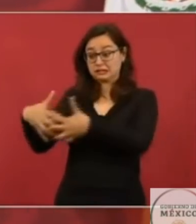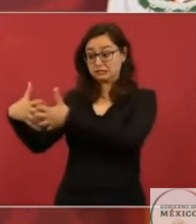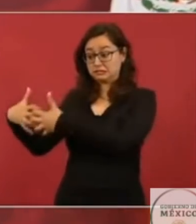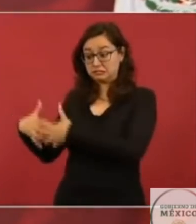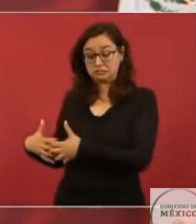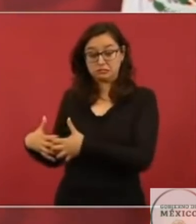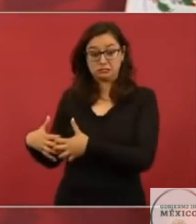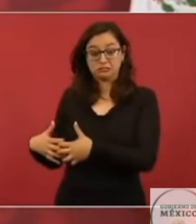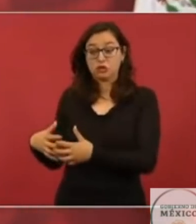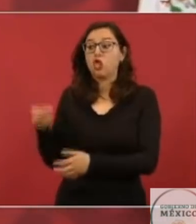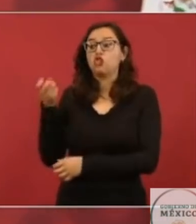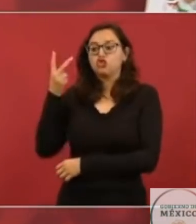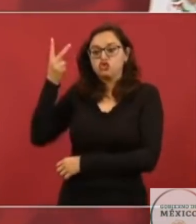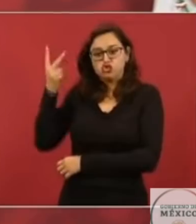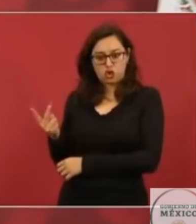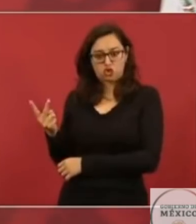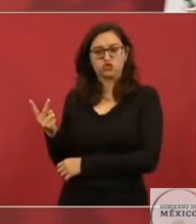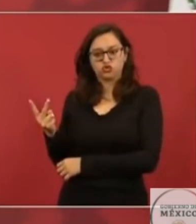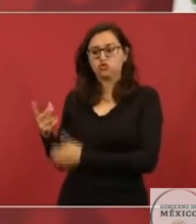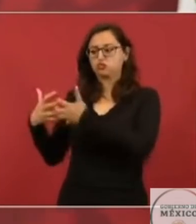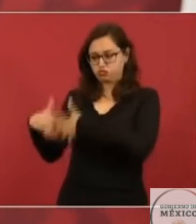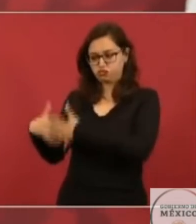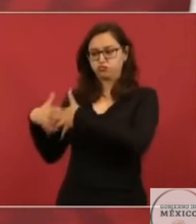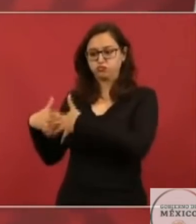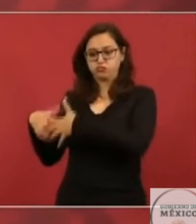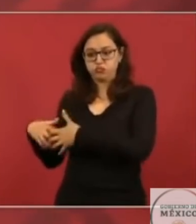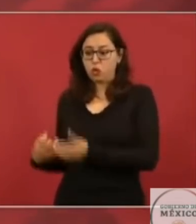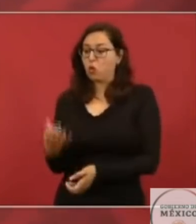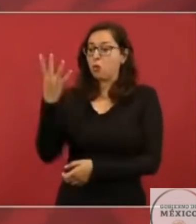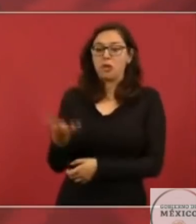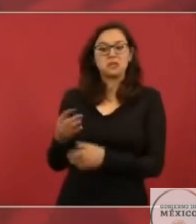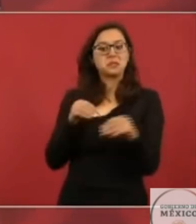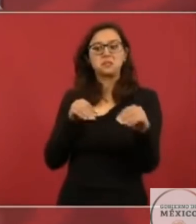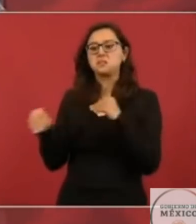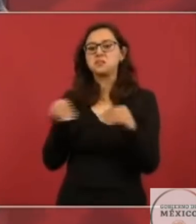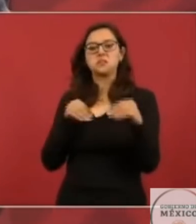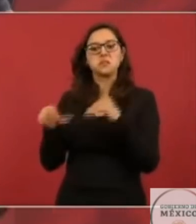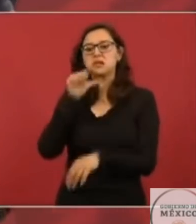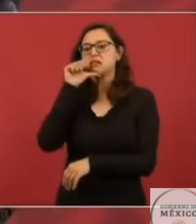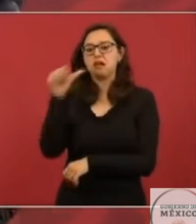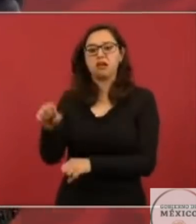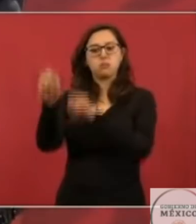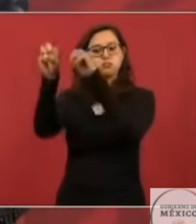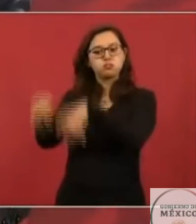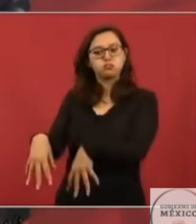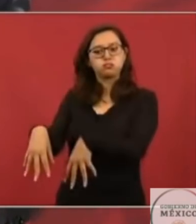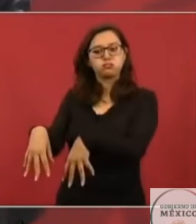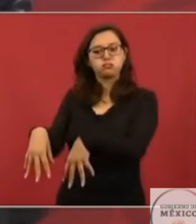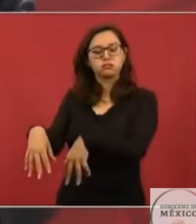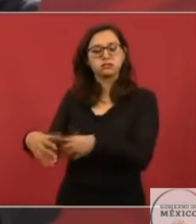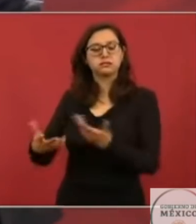dos, cuatro estaban paradas, es decir,